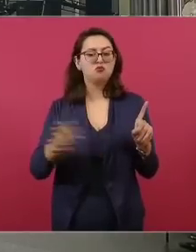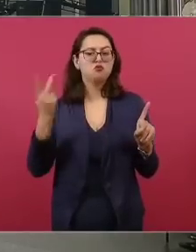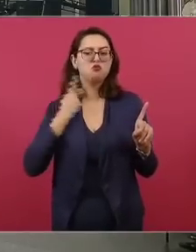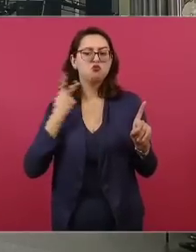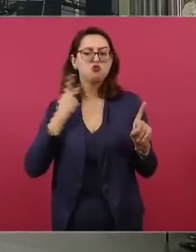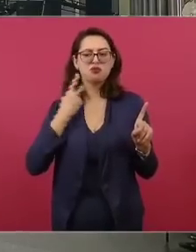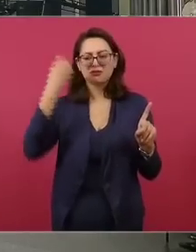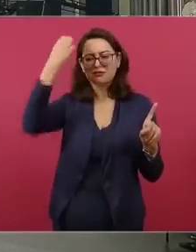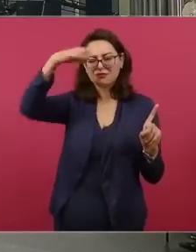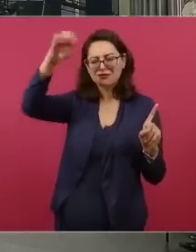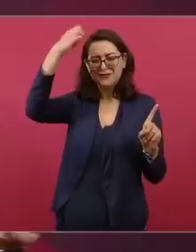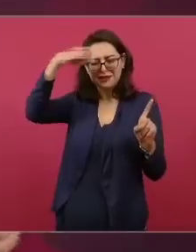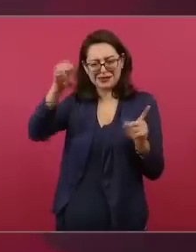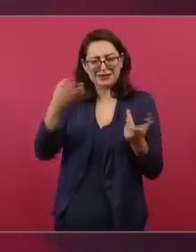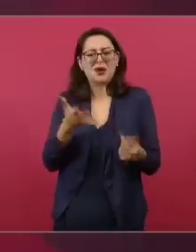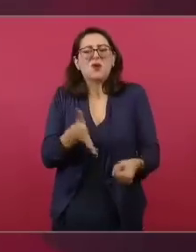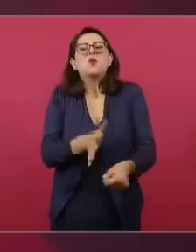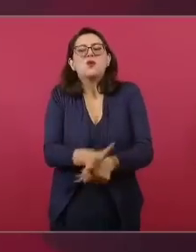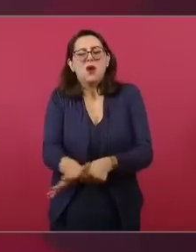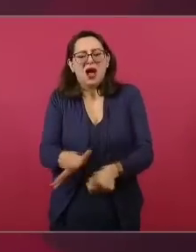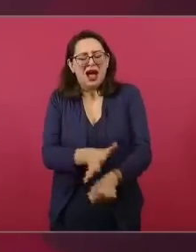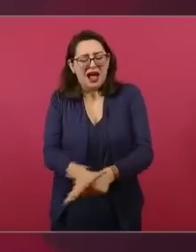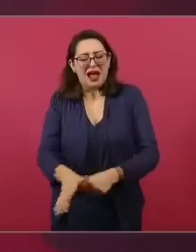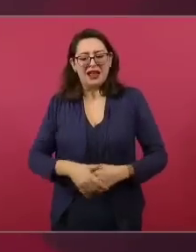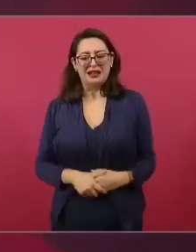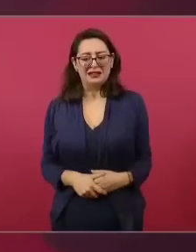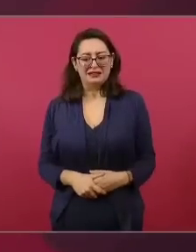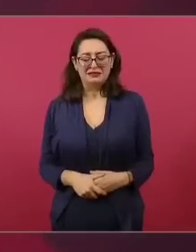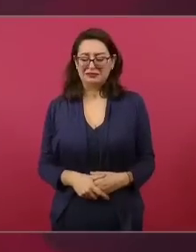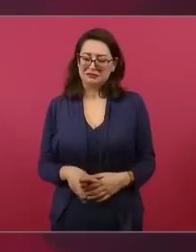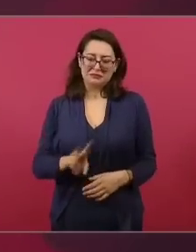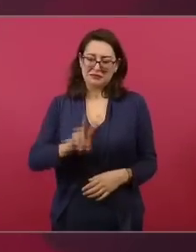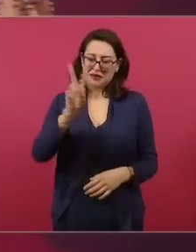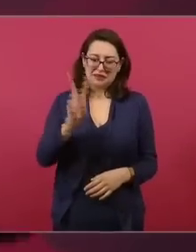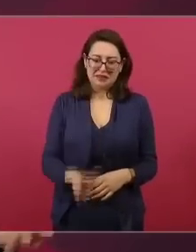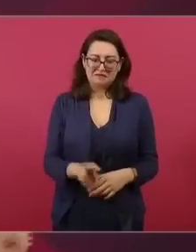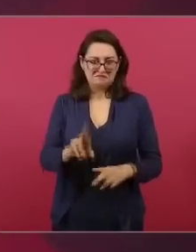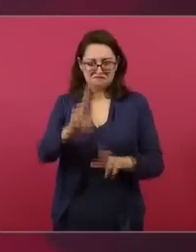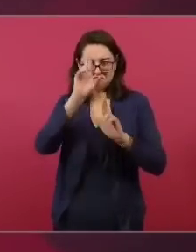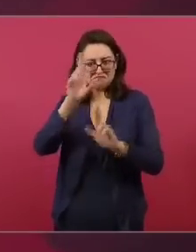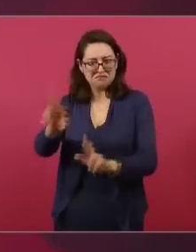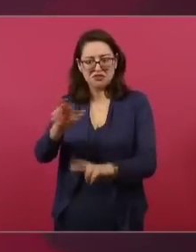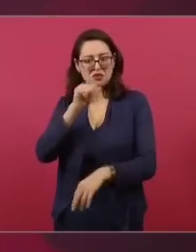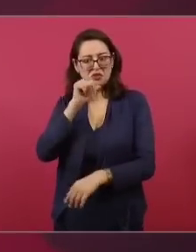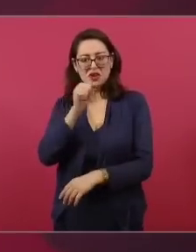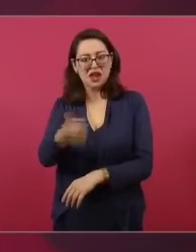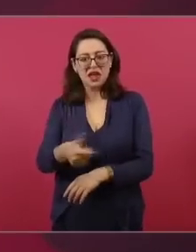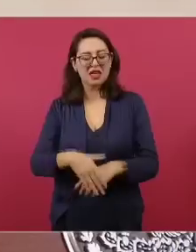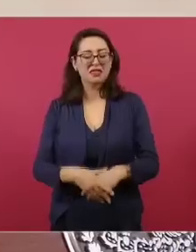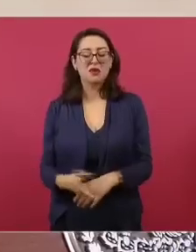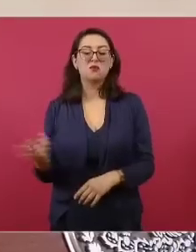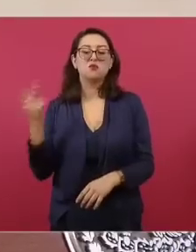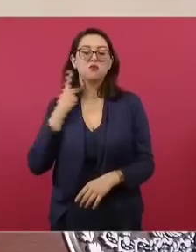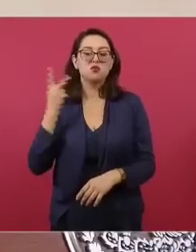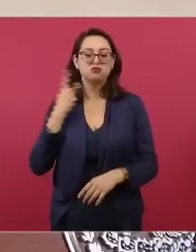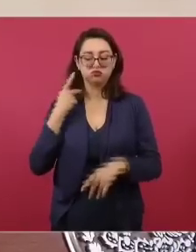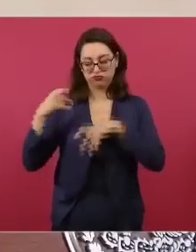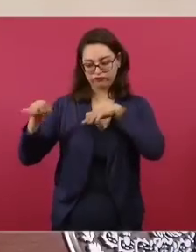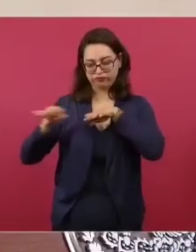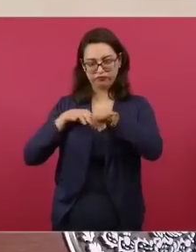Es hasta ofensivo, porque la política es un oficio,